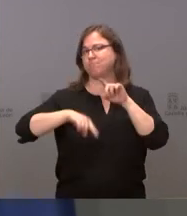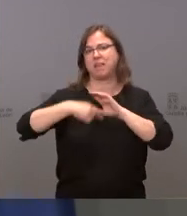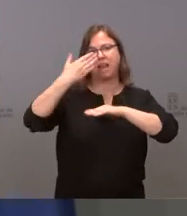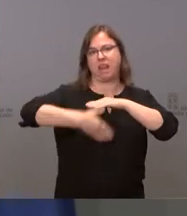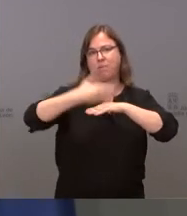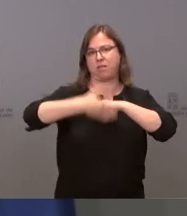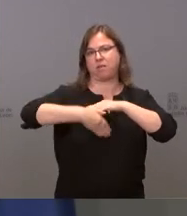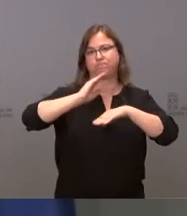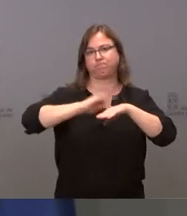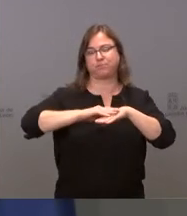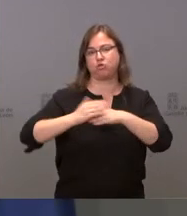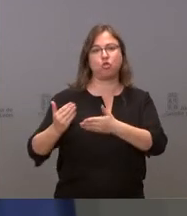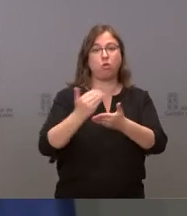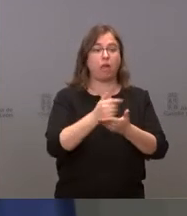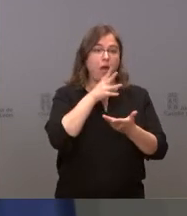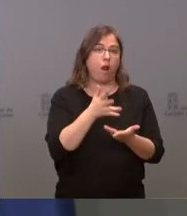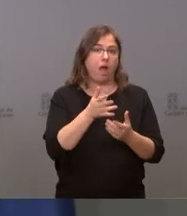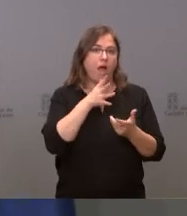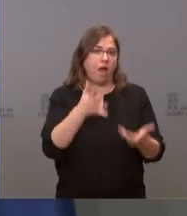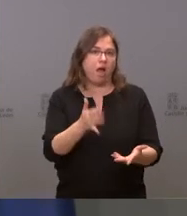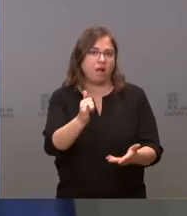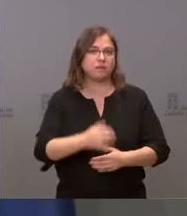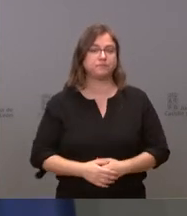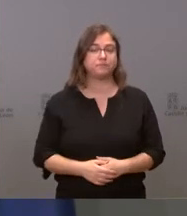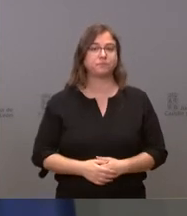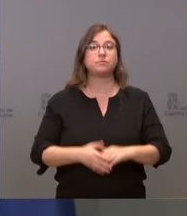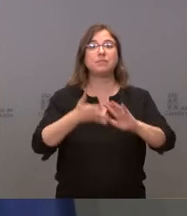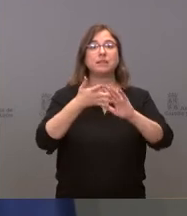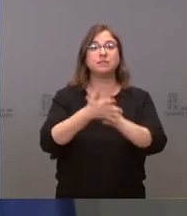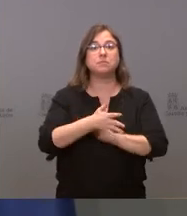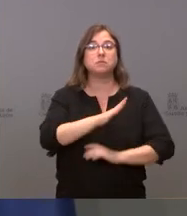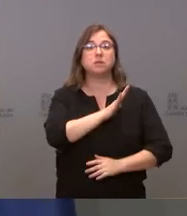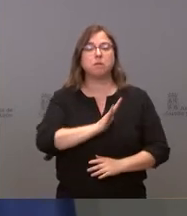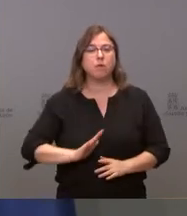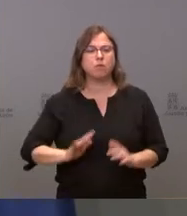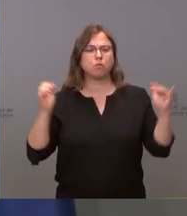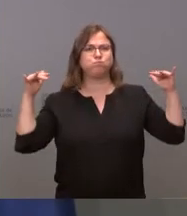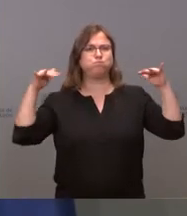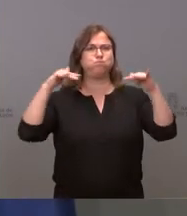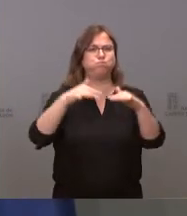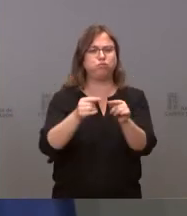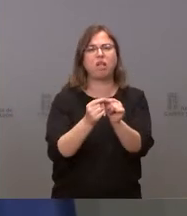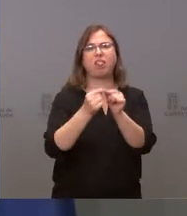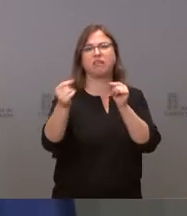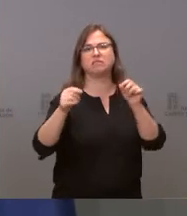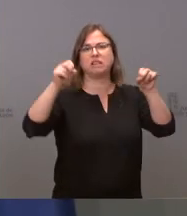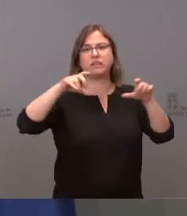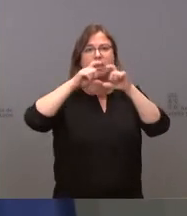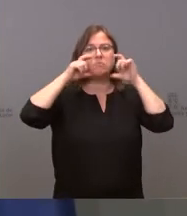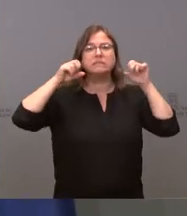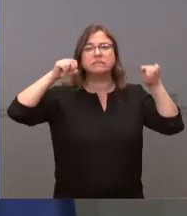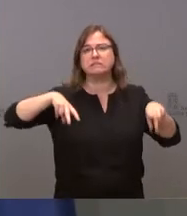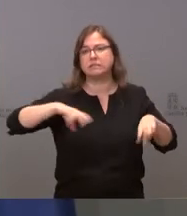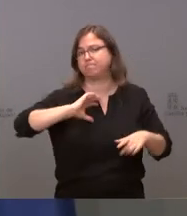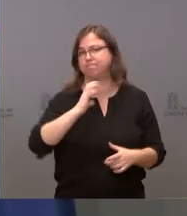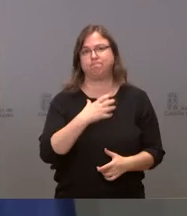que están en vigor. Por tanto, eventos multitudinarios, sin distancia o sin mascarilla no